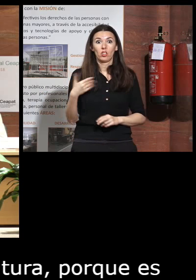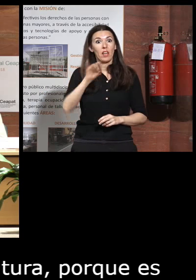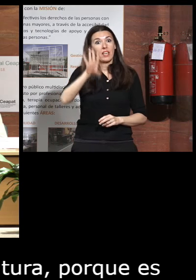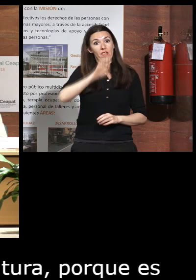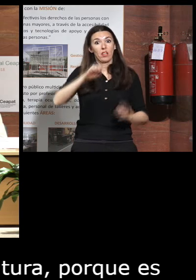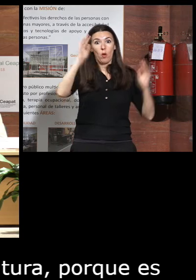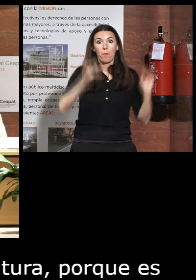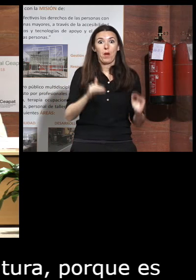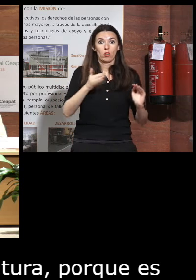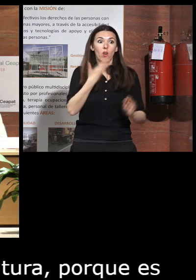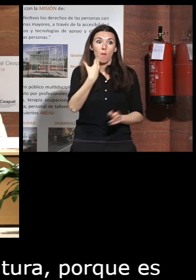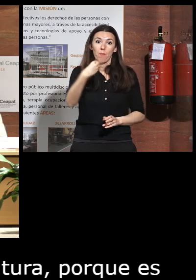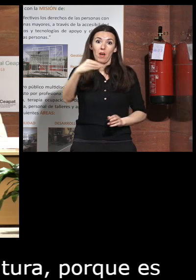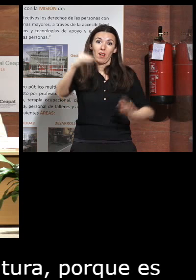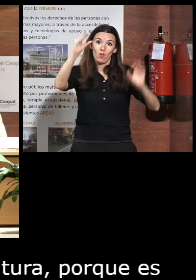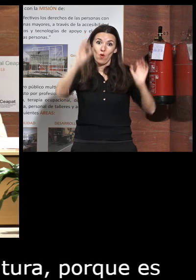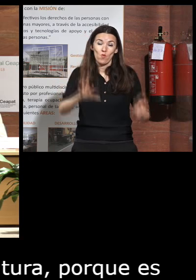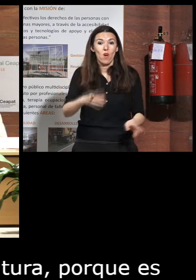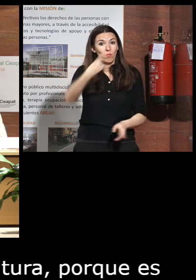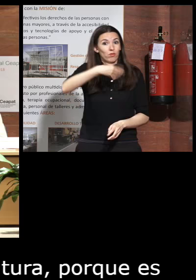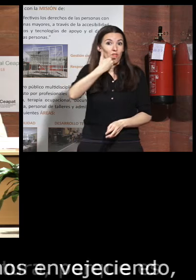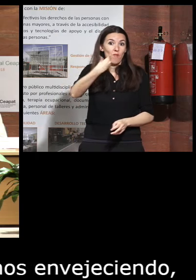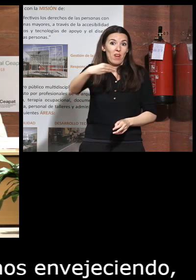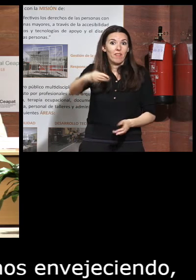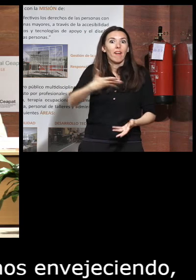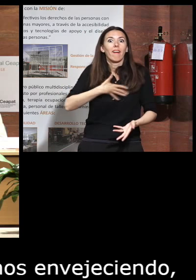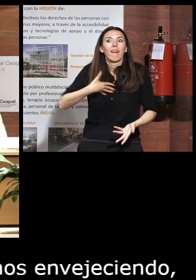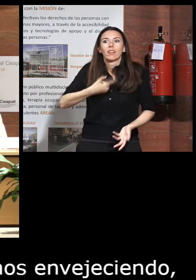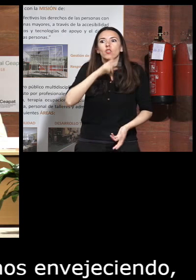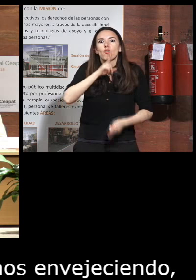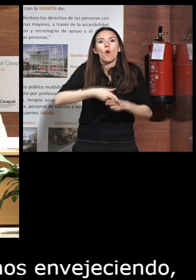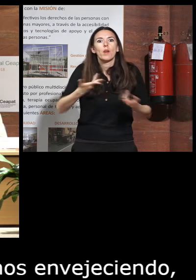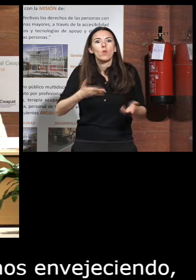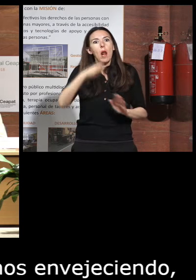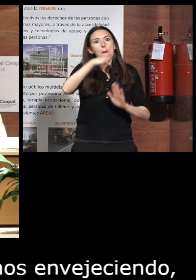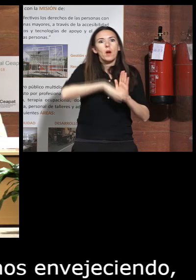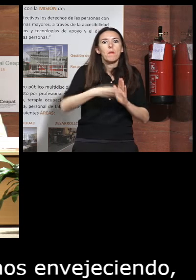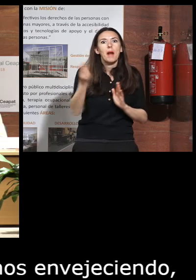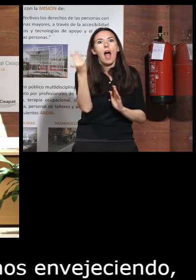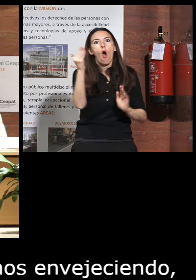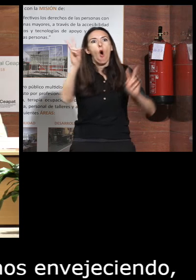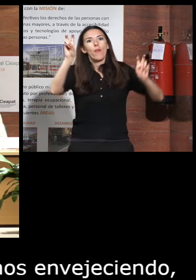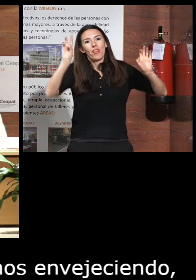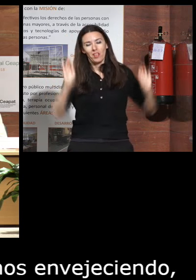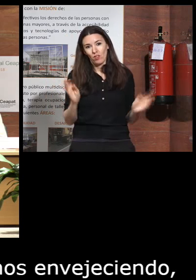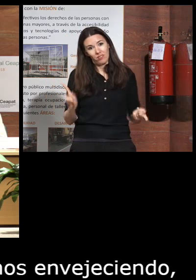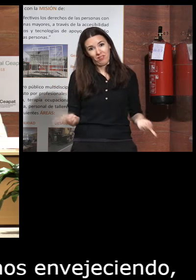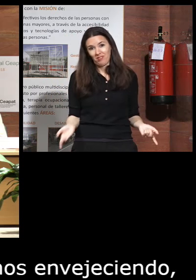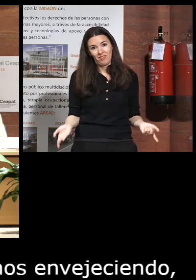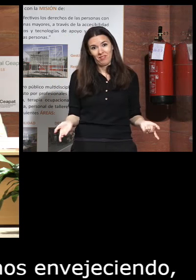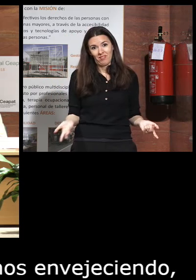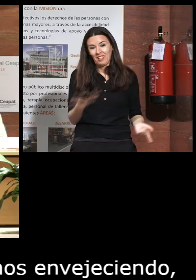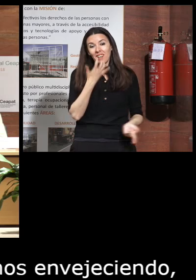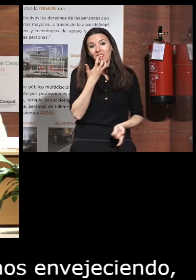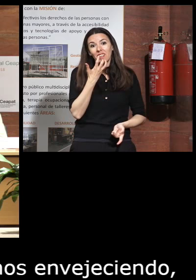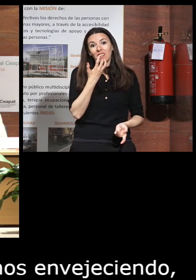menos yo envejezco con vosotros vosotros envejecéis que queréis que le llame el programa para jovencitos no digo si aquí hay